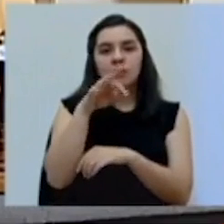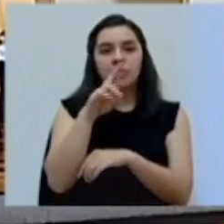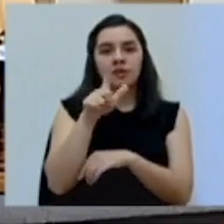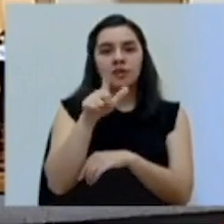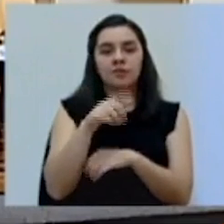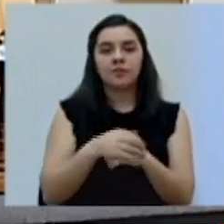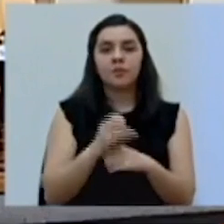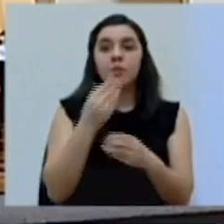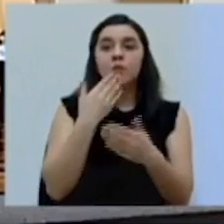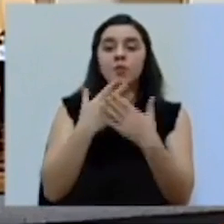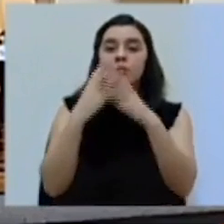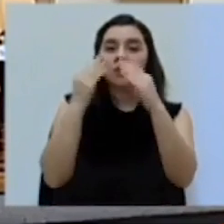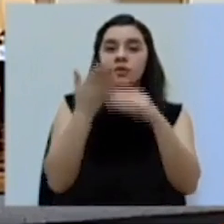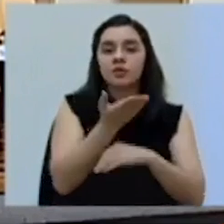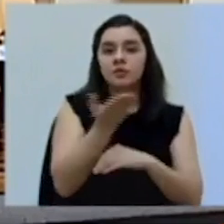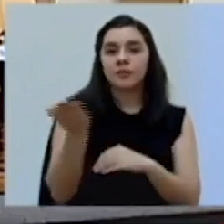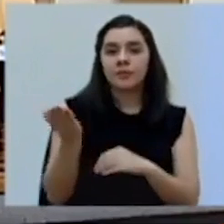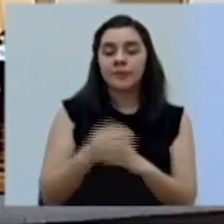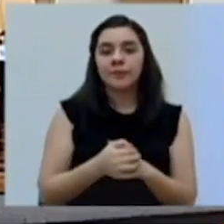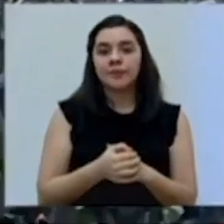Buenas tardes a todos.